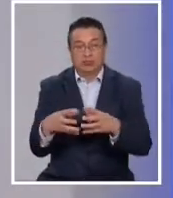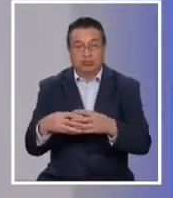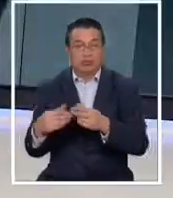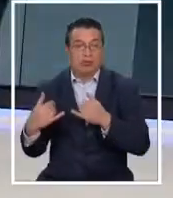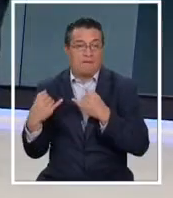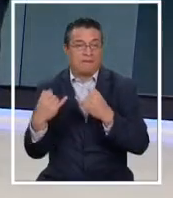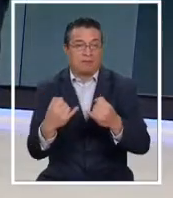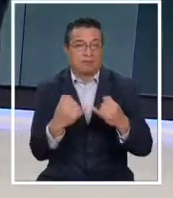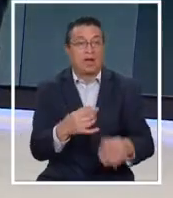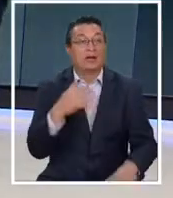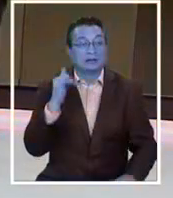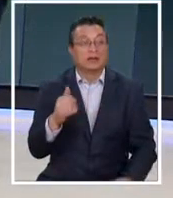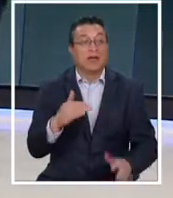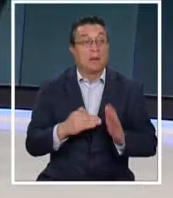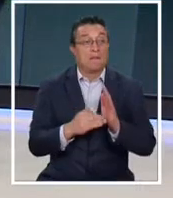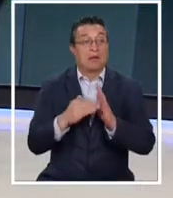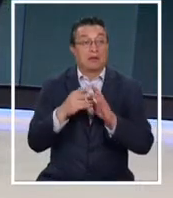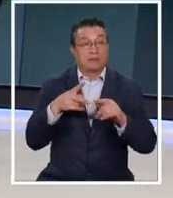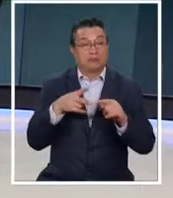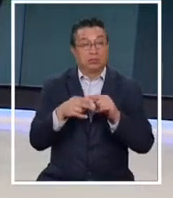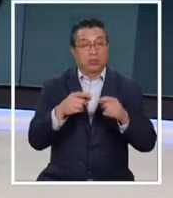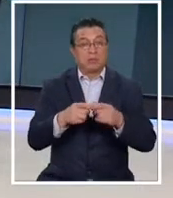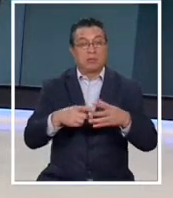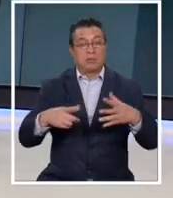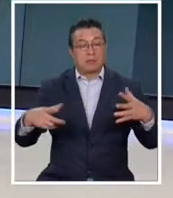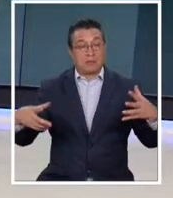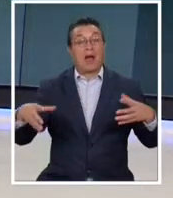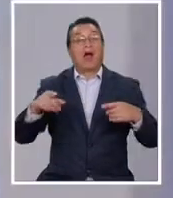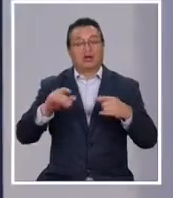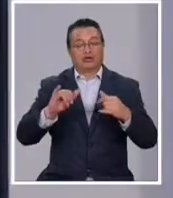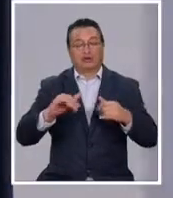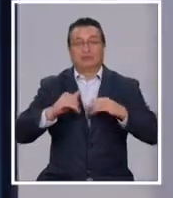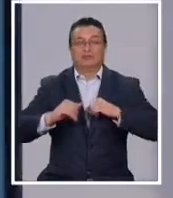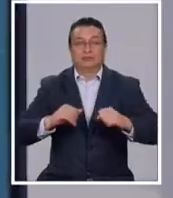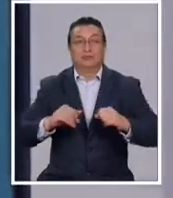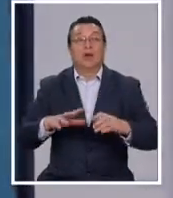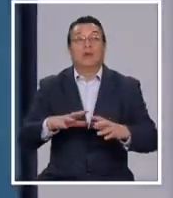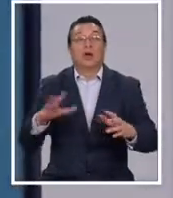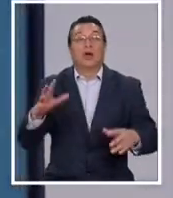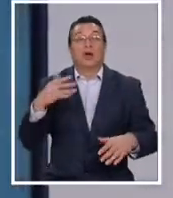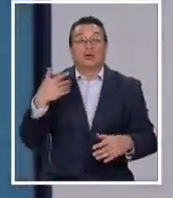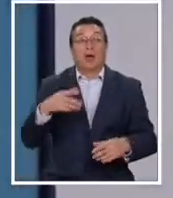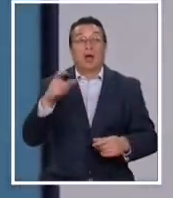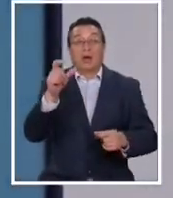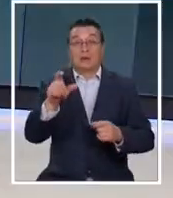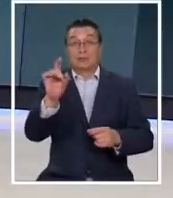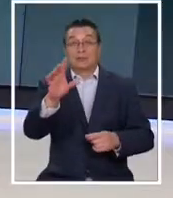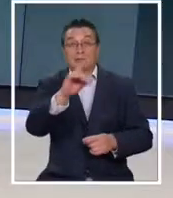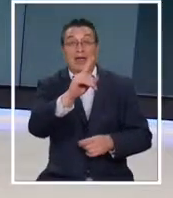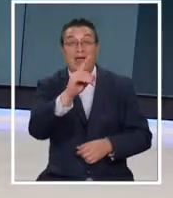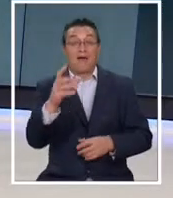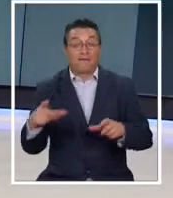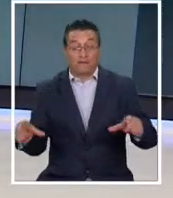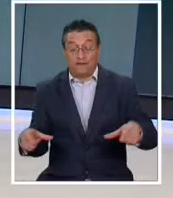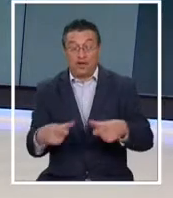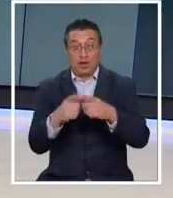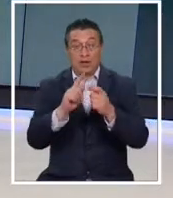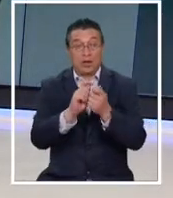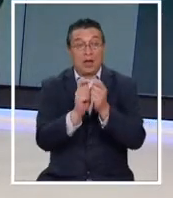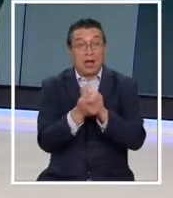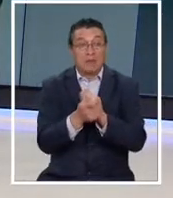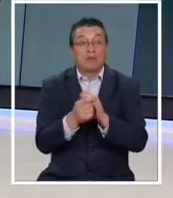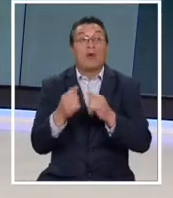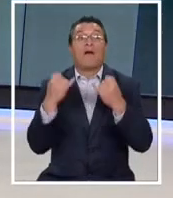oficiales. Y por supuesto van aumentando la restricción a medida que aumenta la escala. Así es, o sea, cuando ya la cosa se pone, cuando la personalidad de cada volcán comienza a cambiar, los